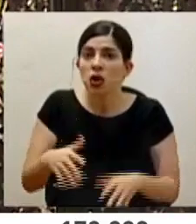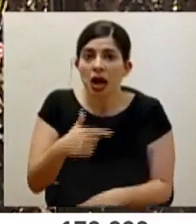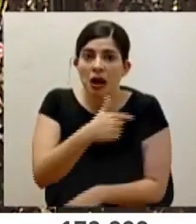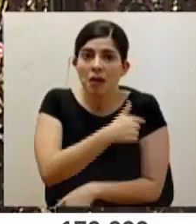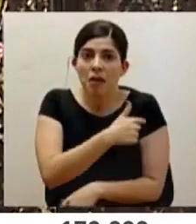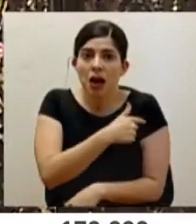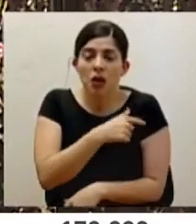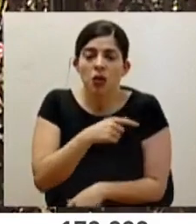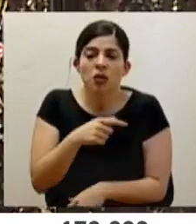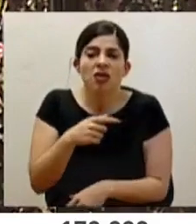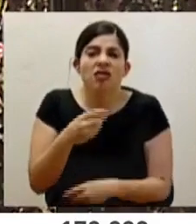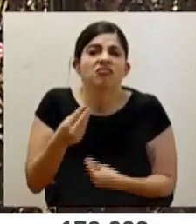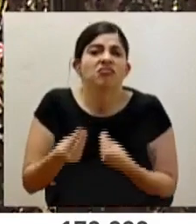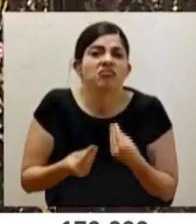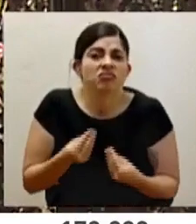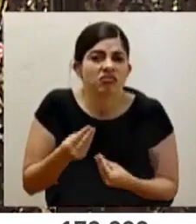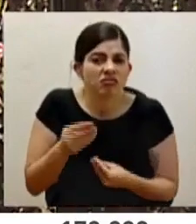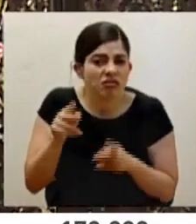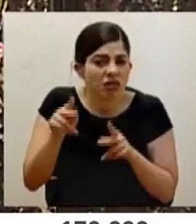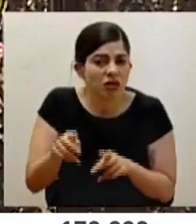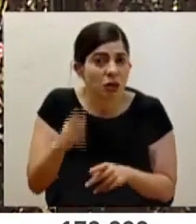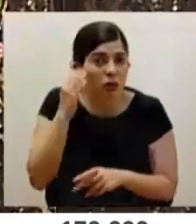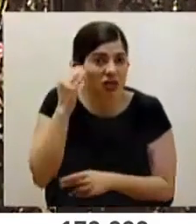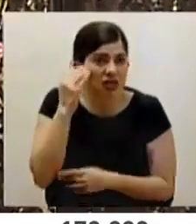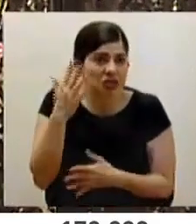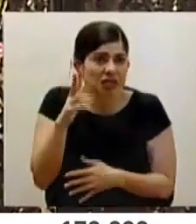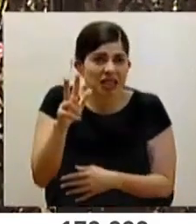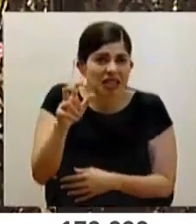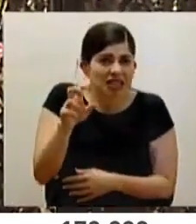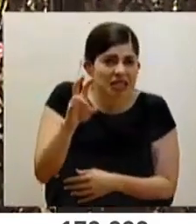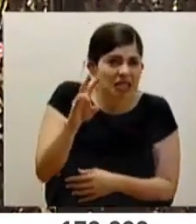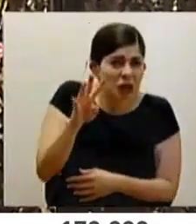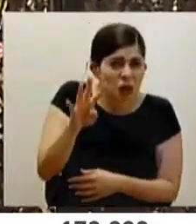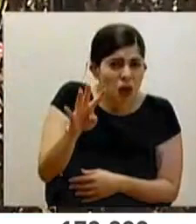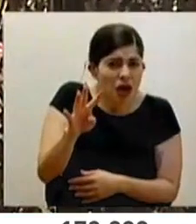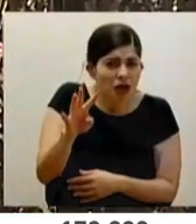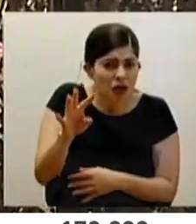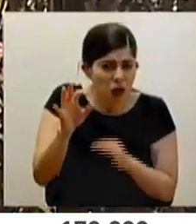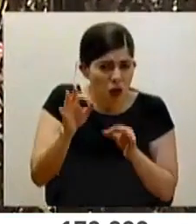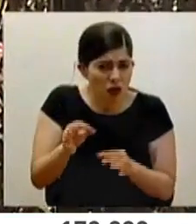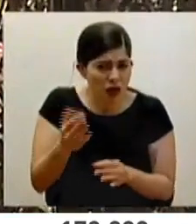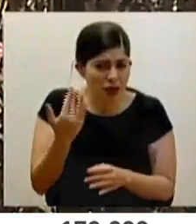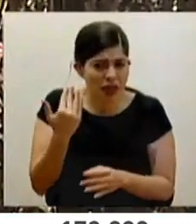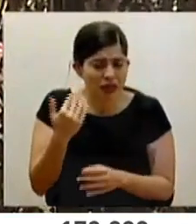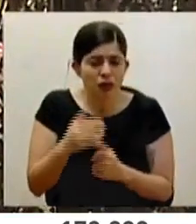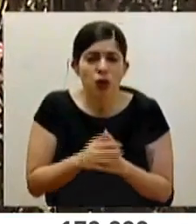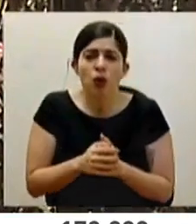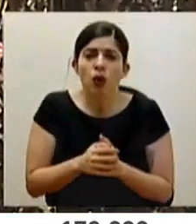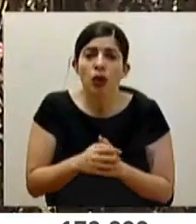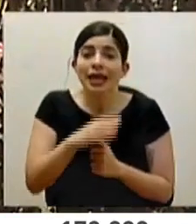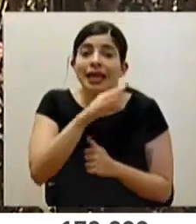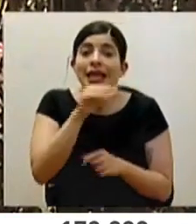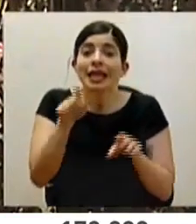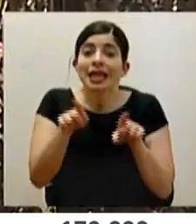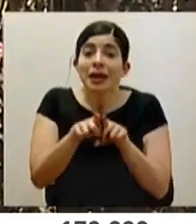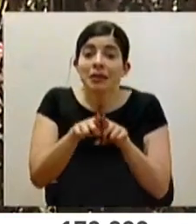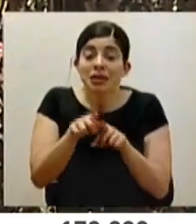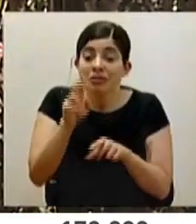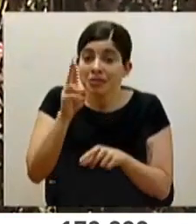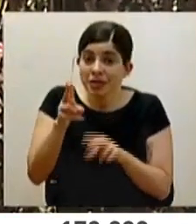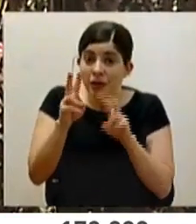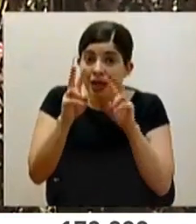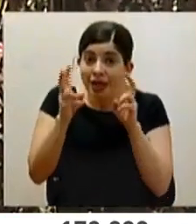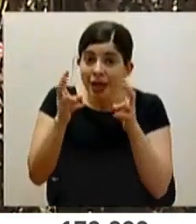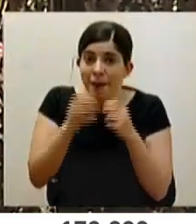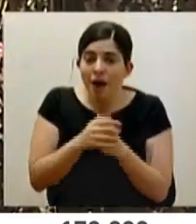exponer, tomando en cuenta que son unos 374, nos están confirmando hace poco. Y también, sobre ese mismo tema,